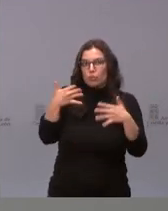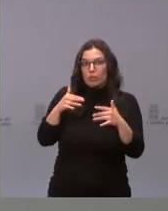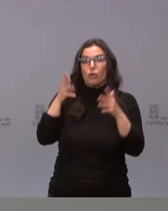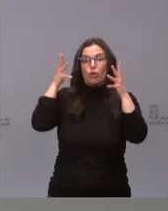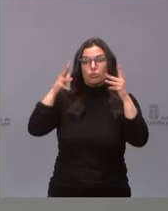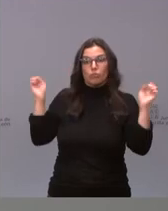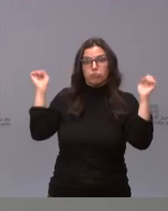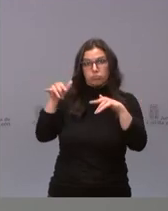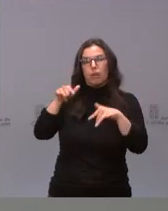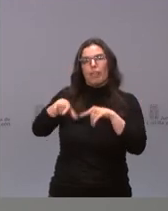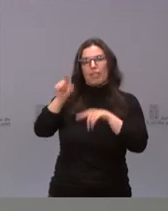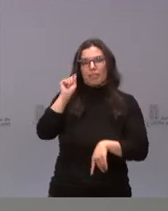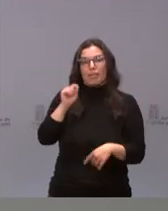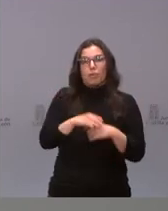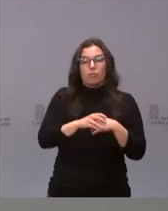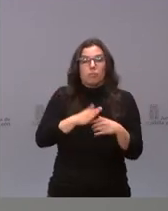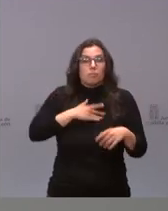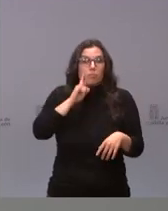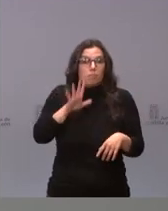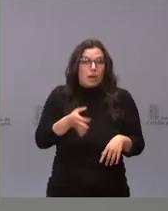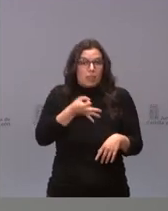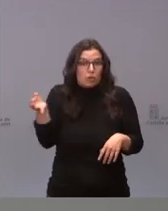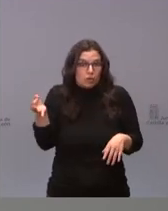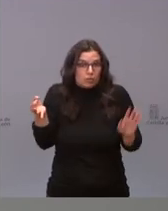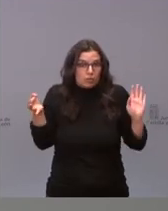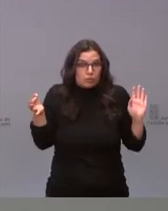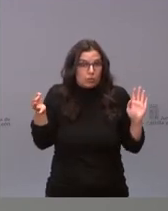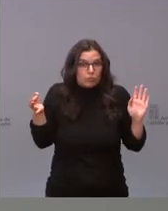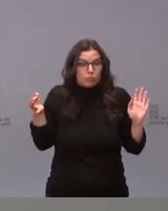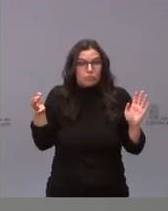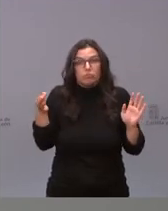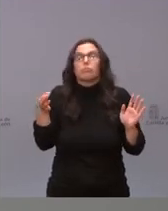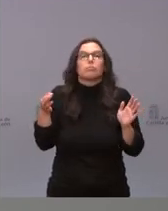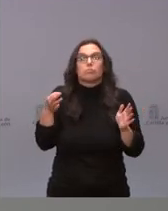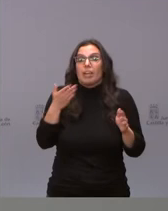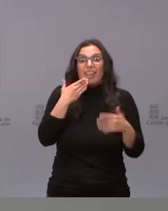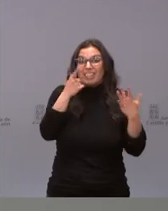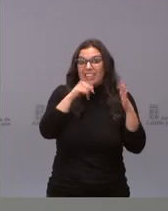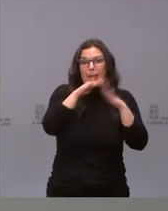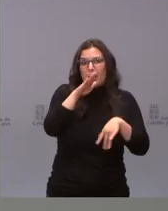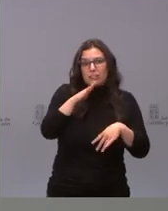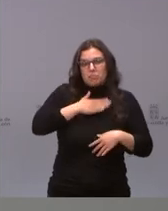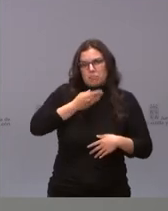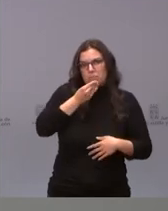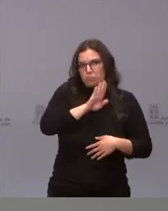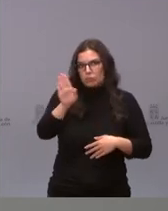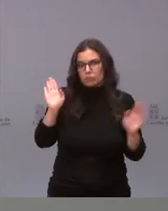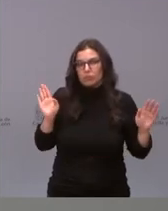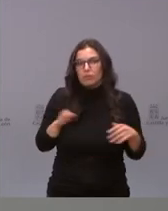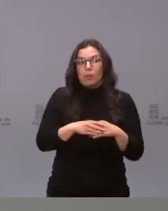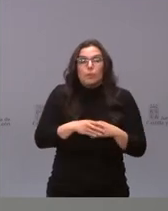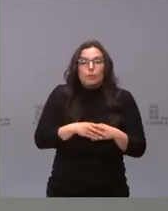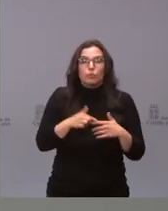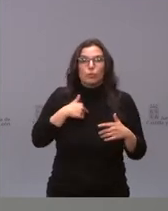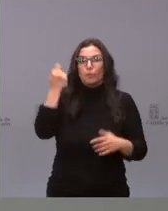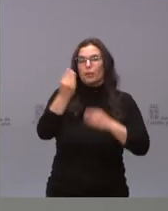Interterritorial. A mí me parece correcto, es decir, todo lo que sea vacunar por encima de los 60 años me parece correcto, pero vamos, yo creo que